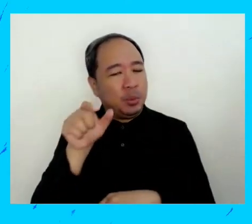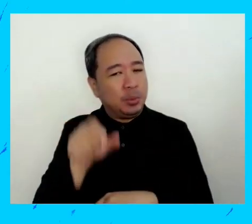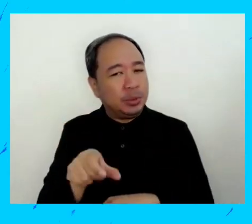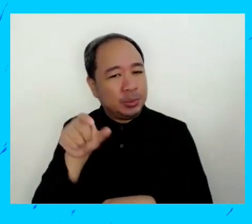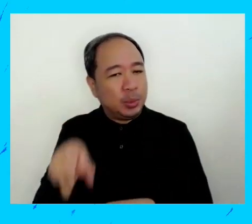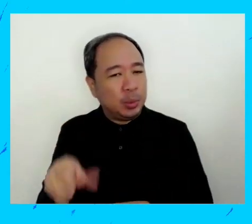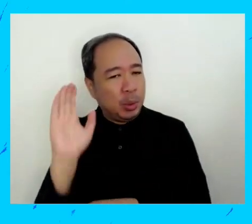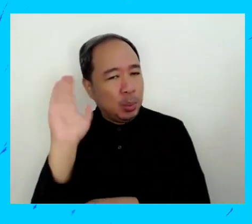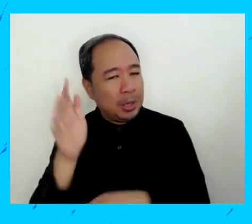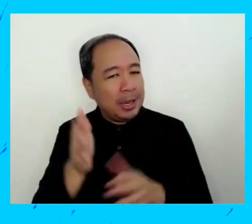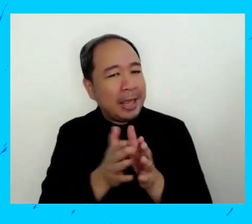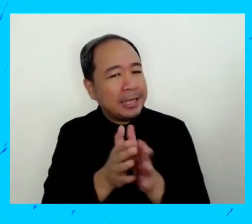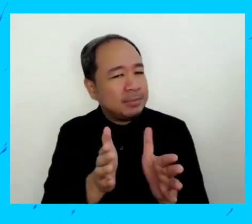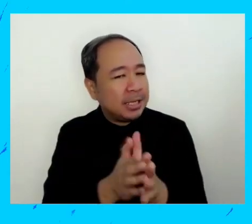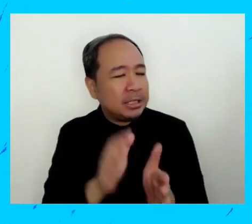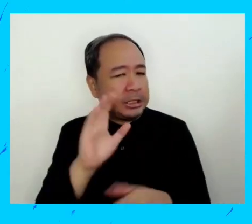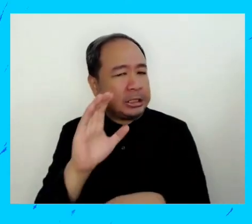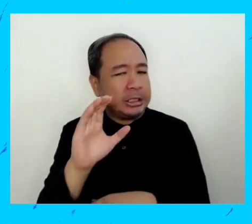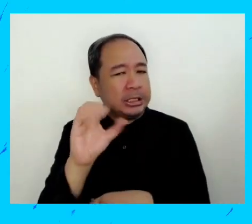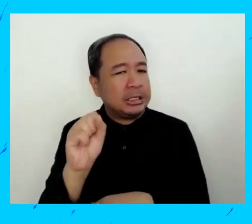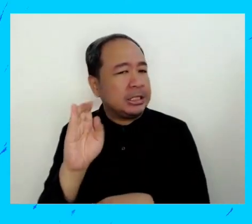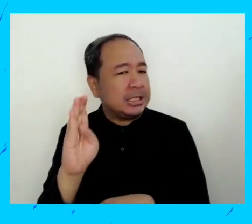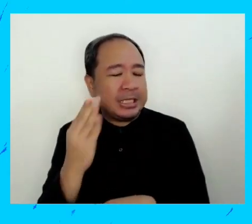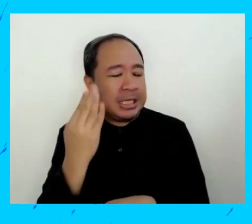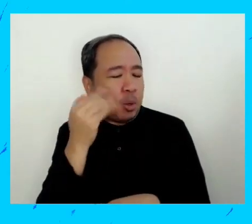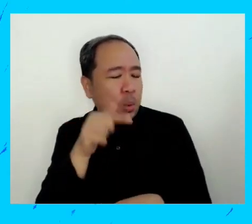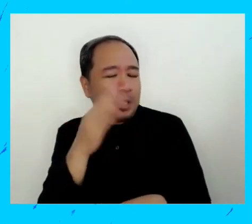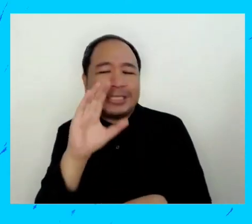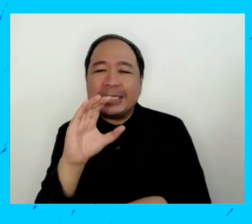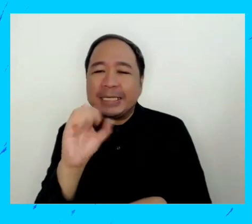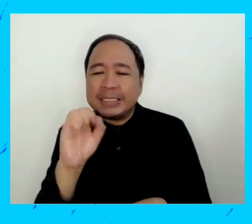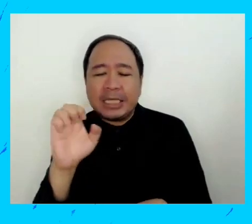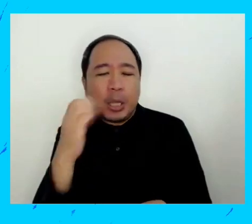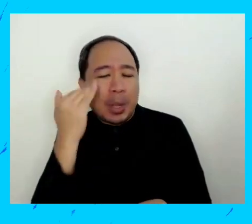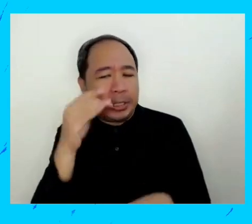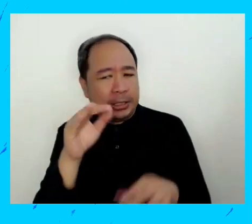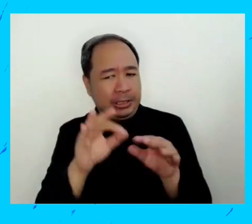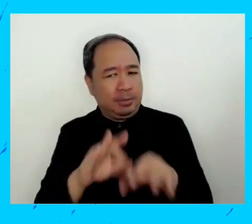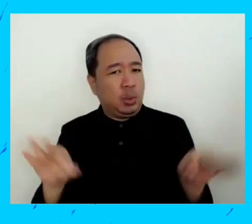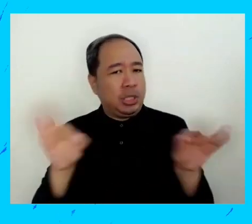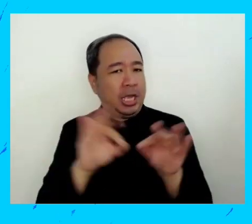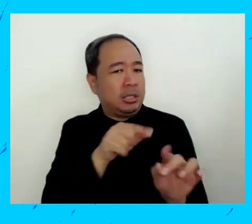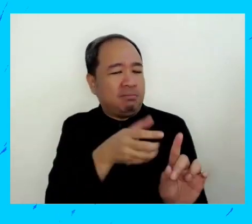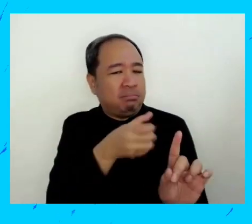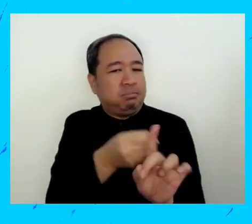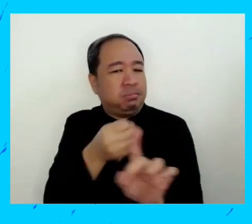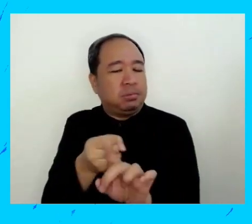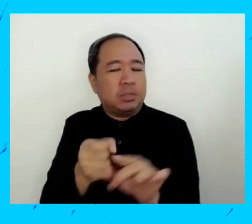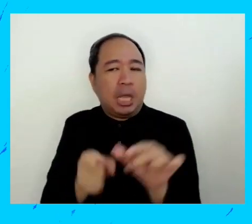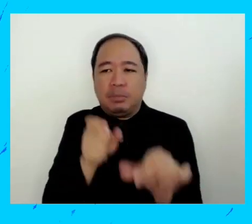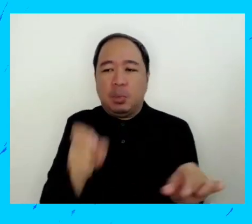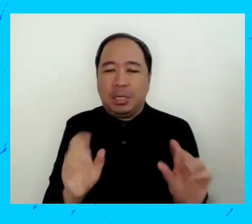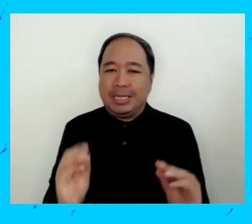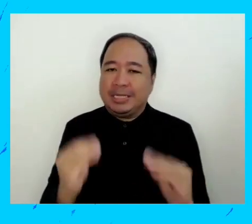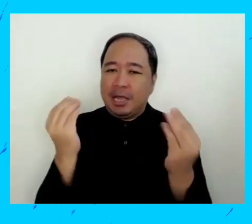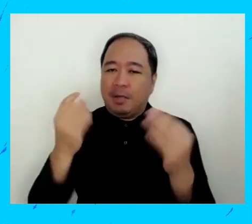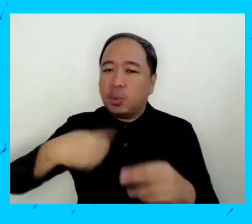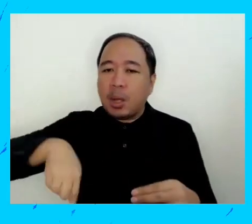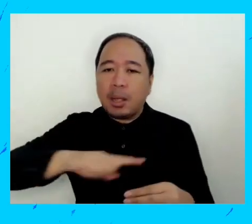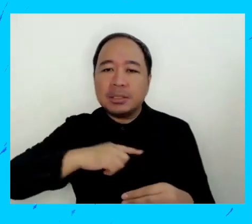Vamos a agradecer a estos brillantes oradores y porque es importante para